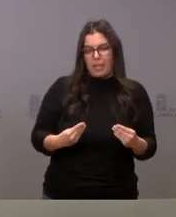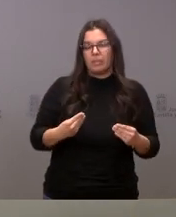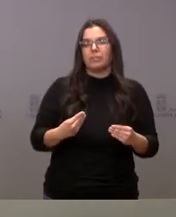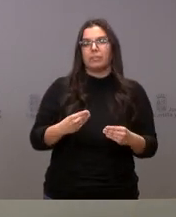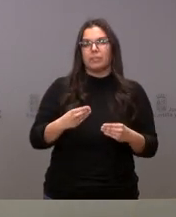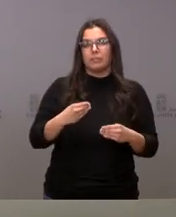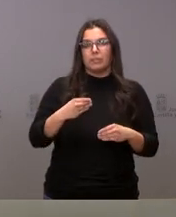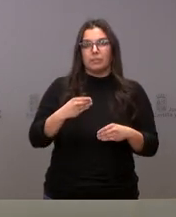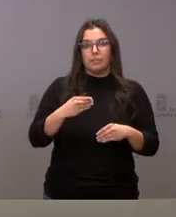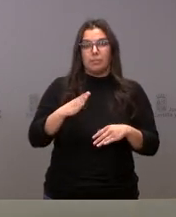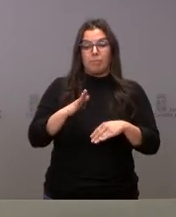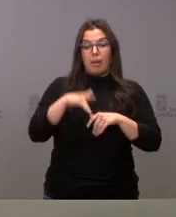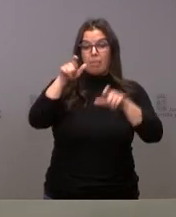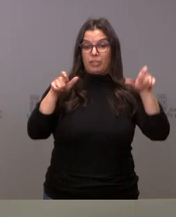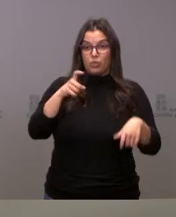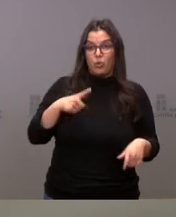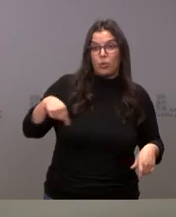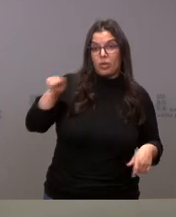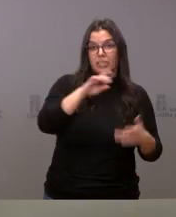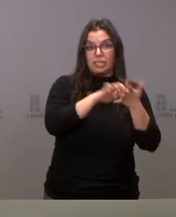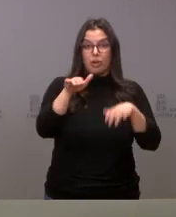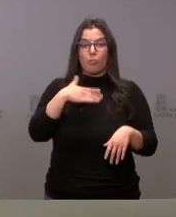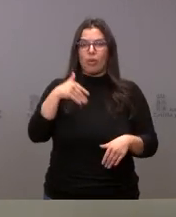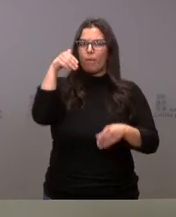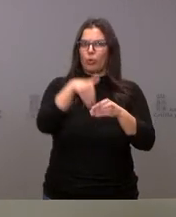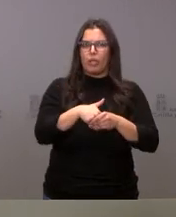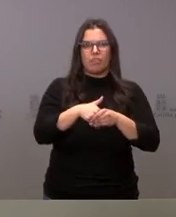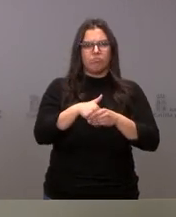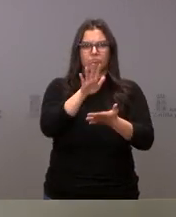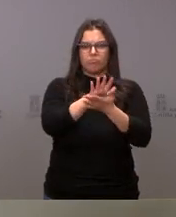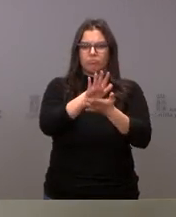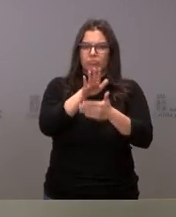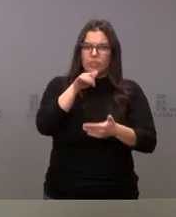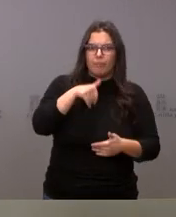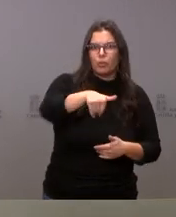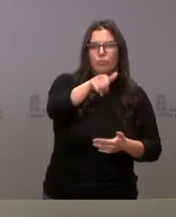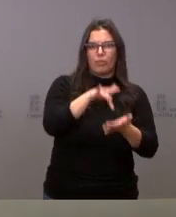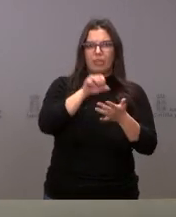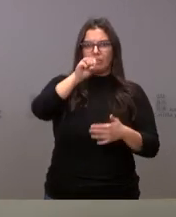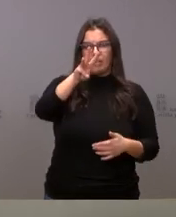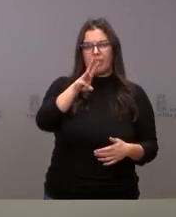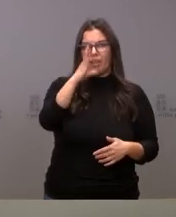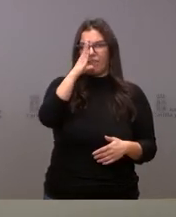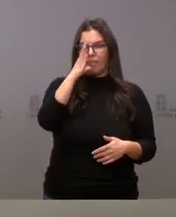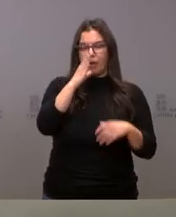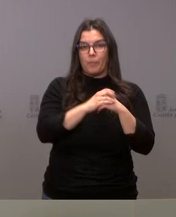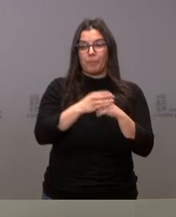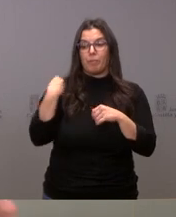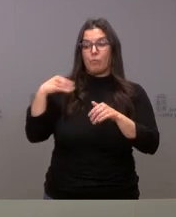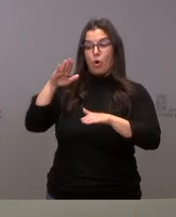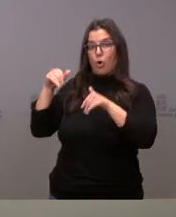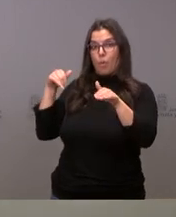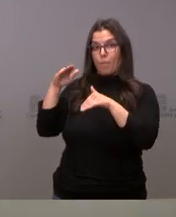cara a que los castellanos y leoneses podamos votar el próximo 13 de febrero. En los 54 días que pasan desde la